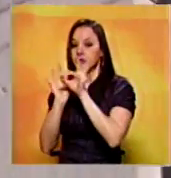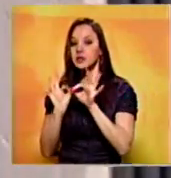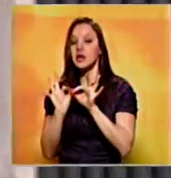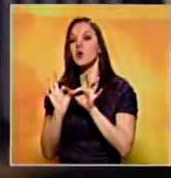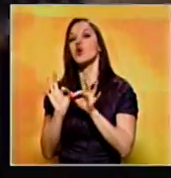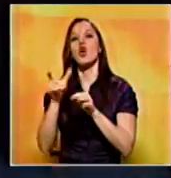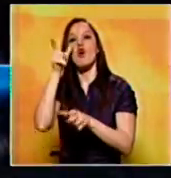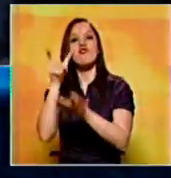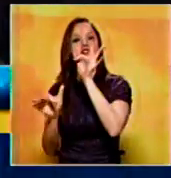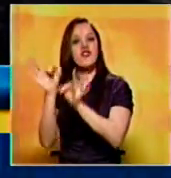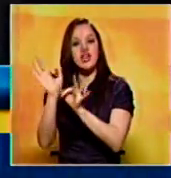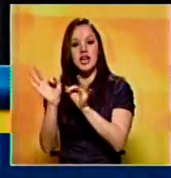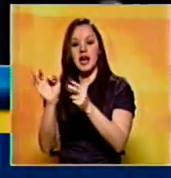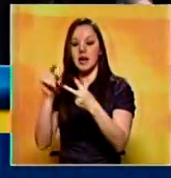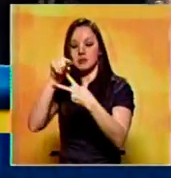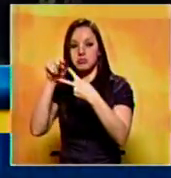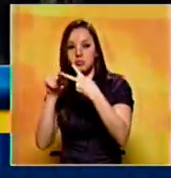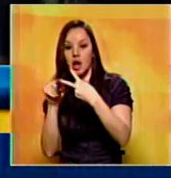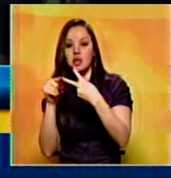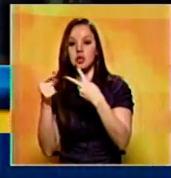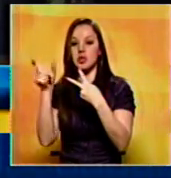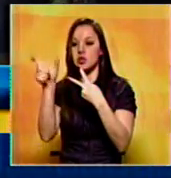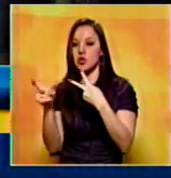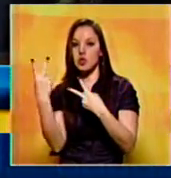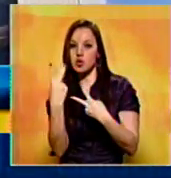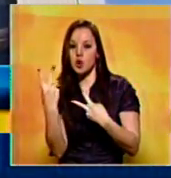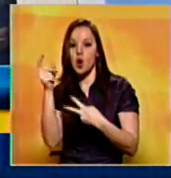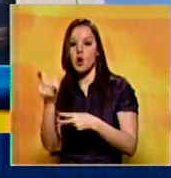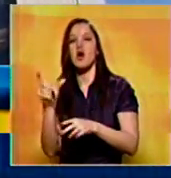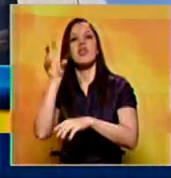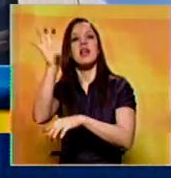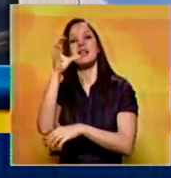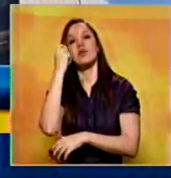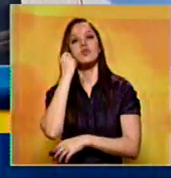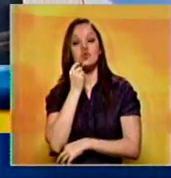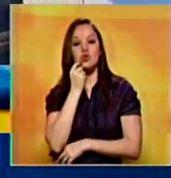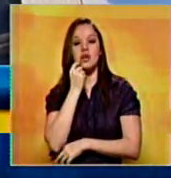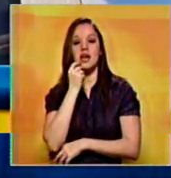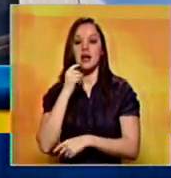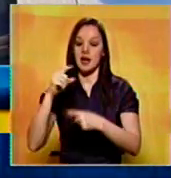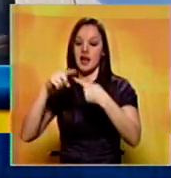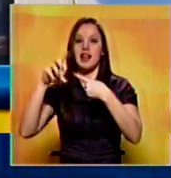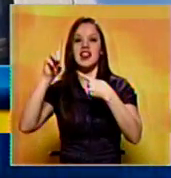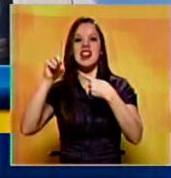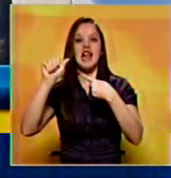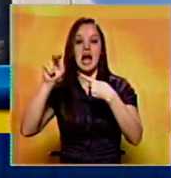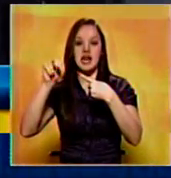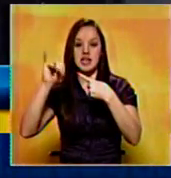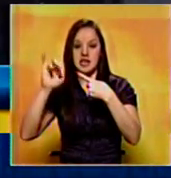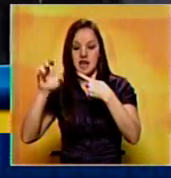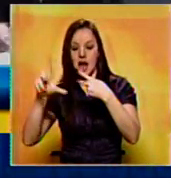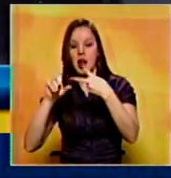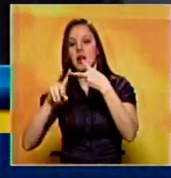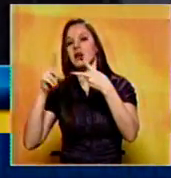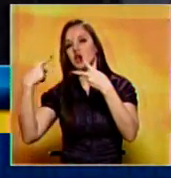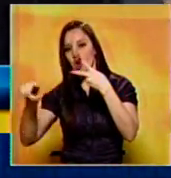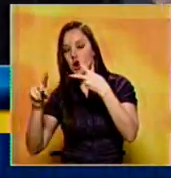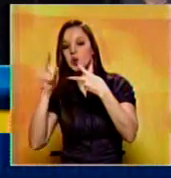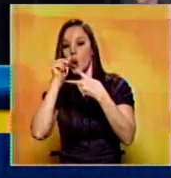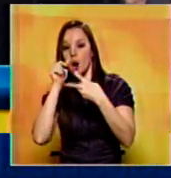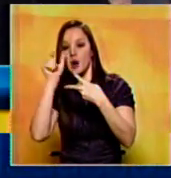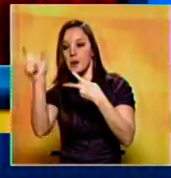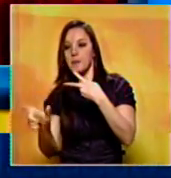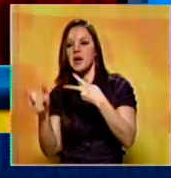19º Nacional y 7º del Segundo Circuito del Estado Sucre, Daniel de Andrea y Elvis Maris Hernández, respectivamente,